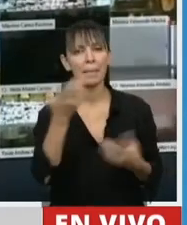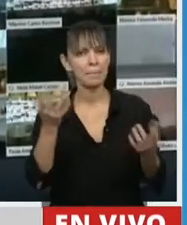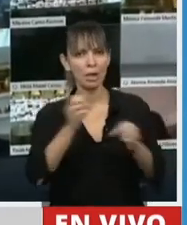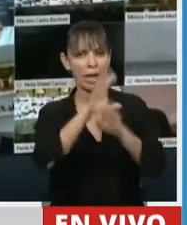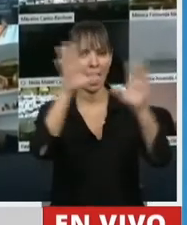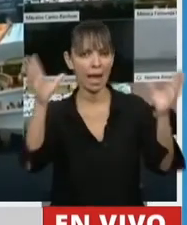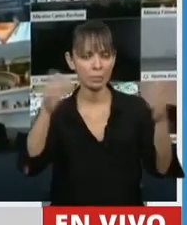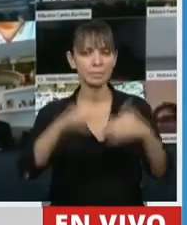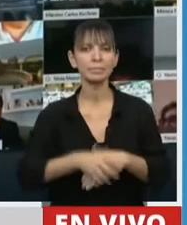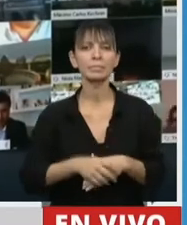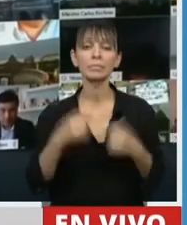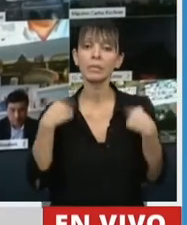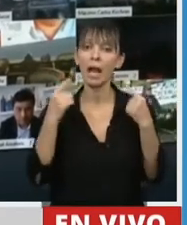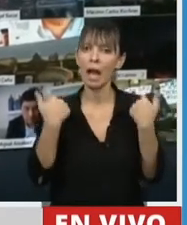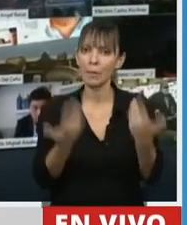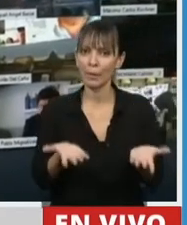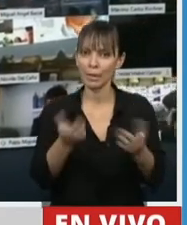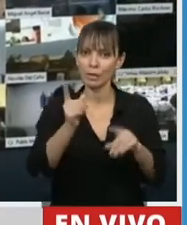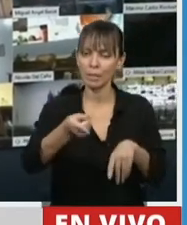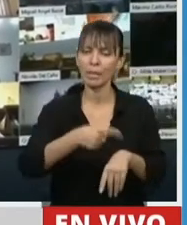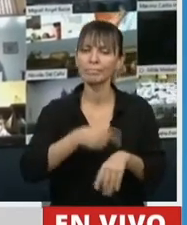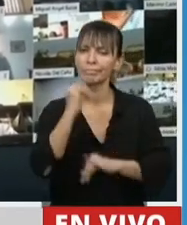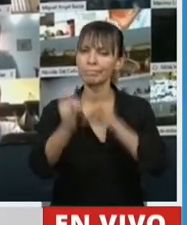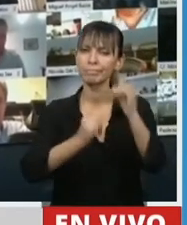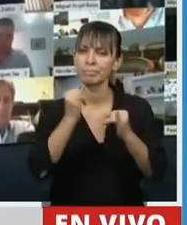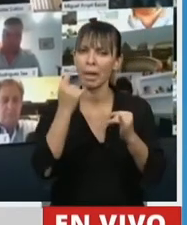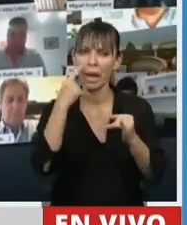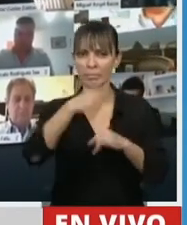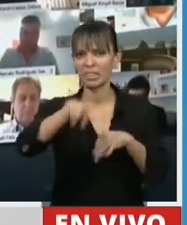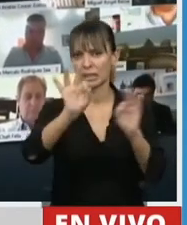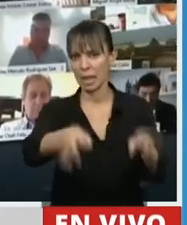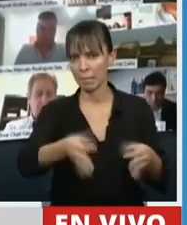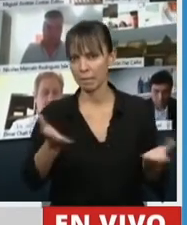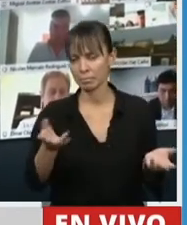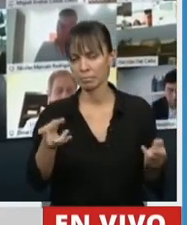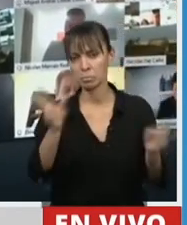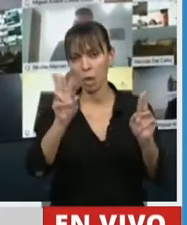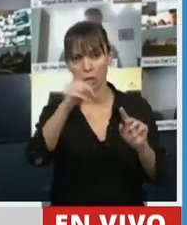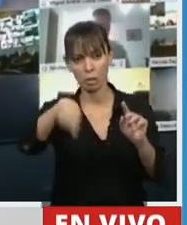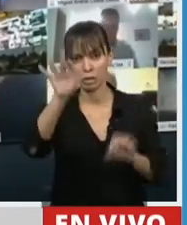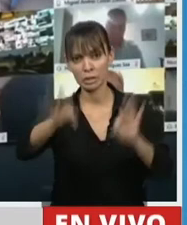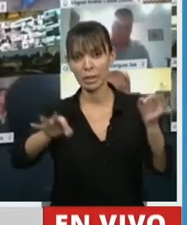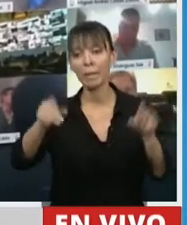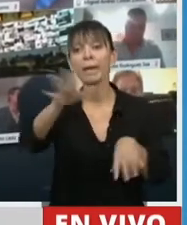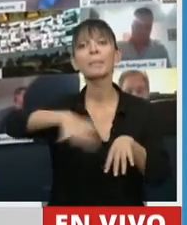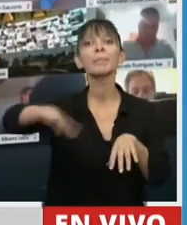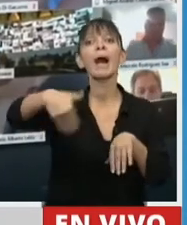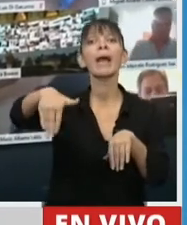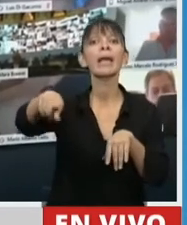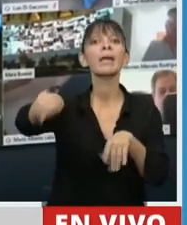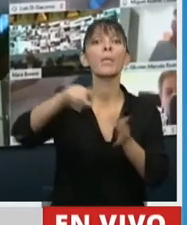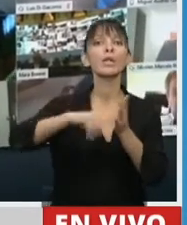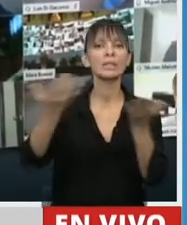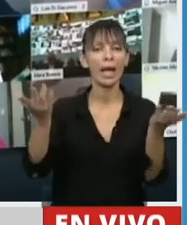concreto de algo porque aprovecho también para ponerlo sobre la mesa y espero que se enteren ahí por Buenos Aires. En las